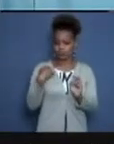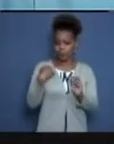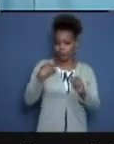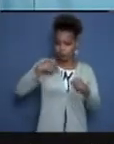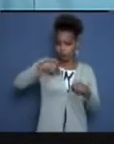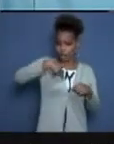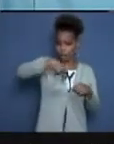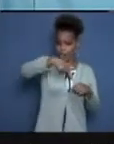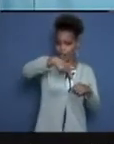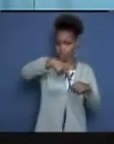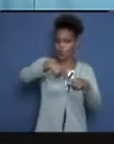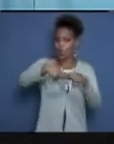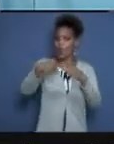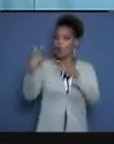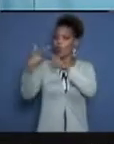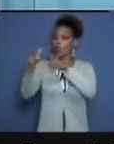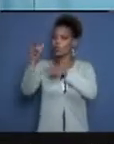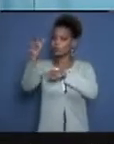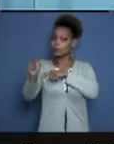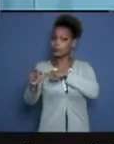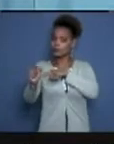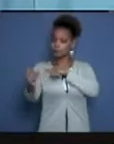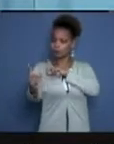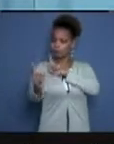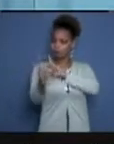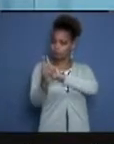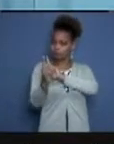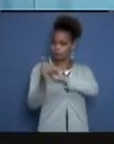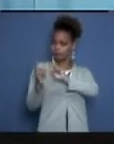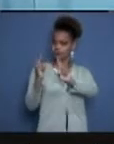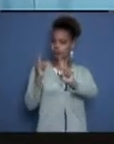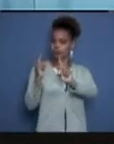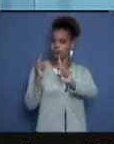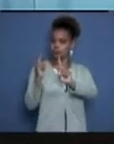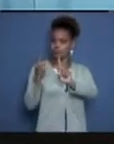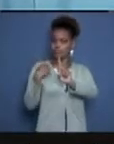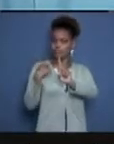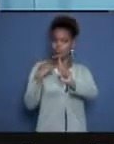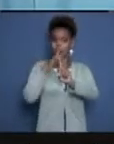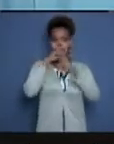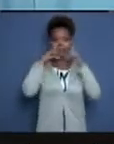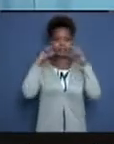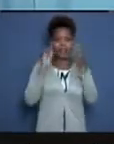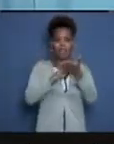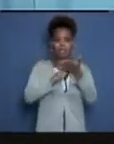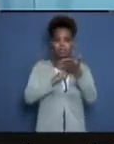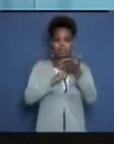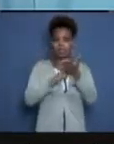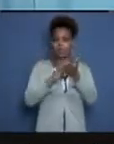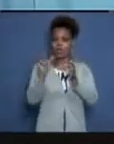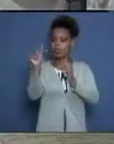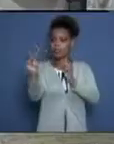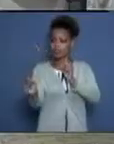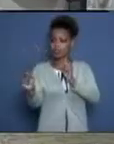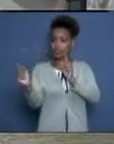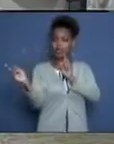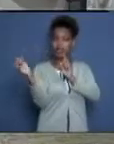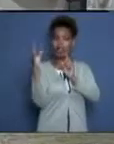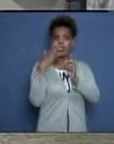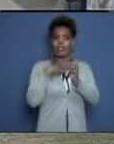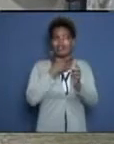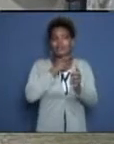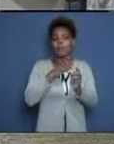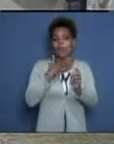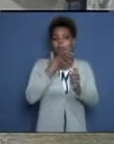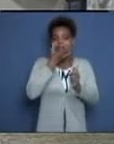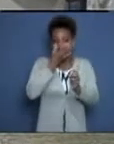tanto por la nariz o por la boca también, y yo paso sin nasobuco, está en el aire, ¿puedo contaminar? A ver,